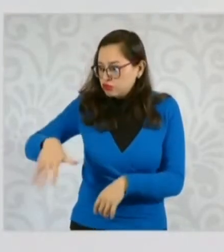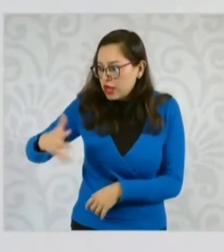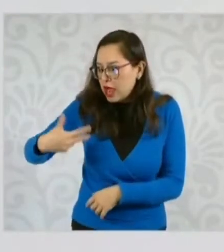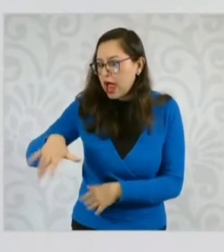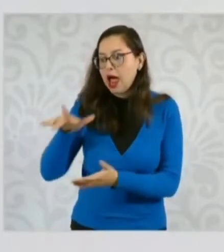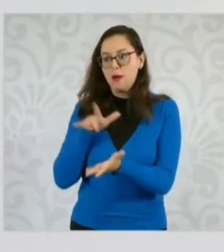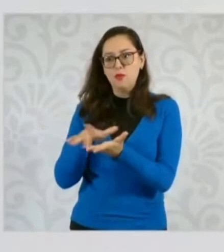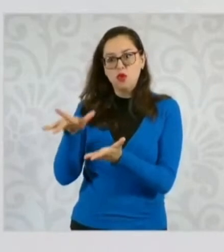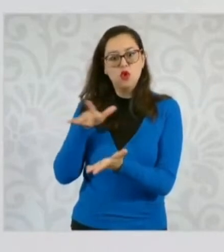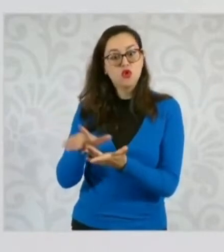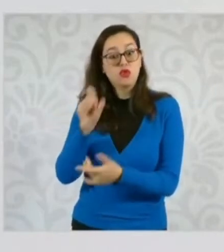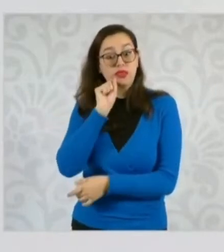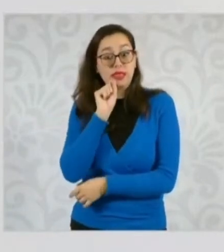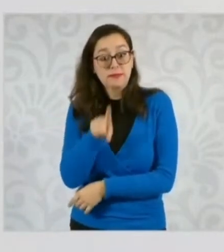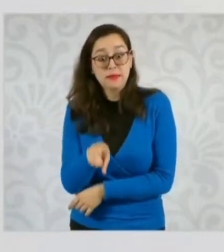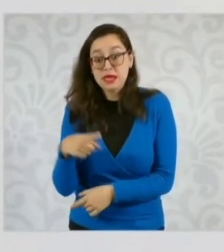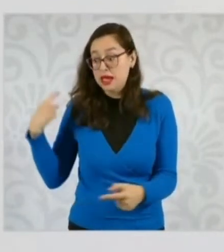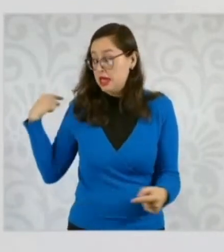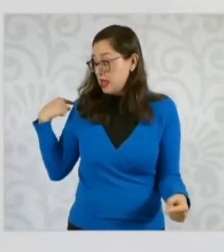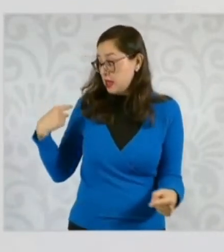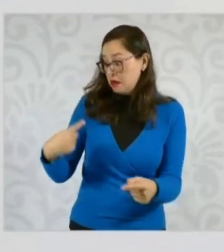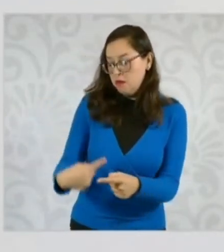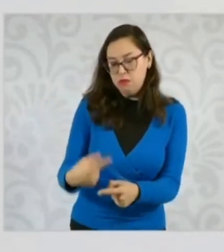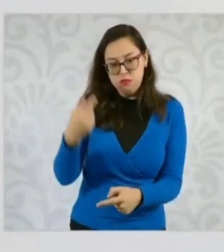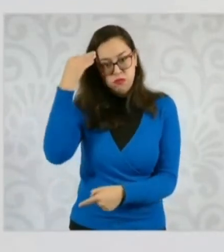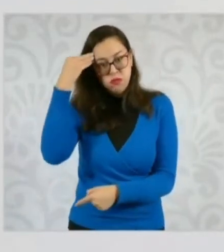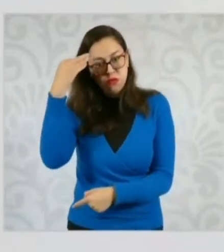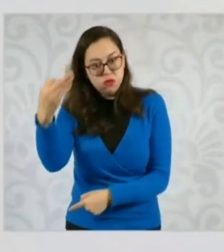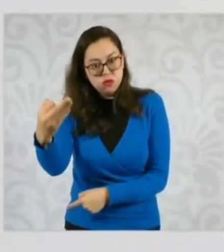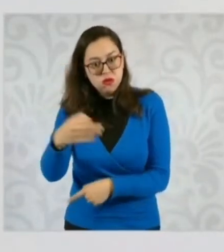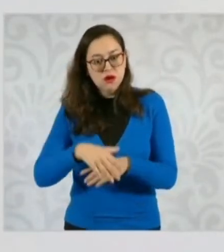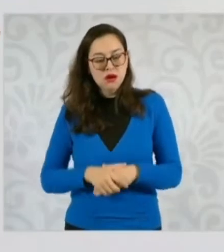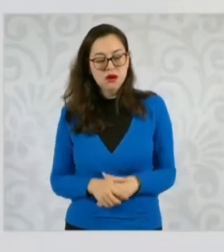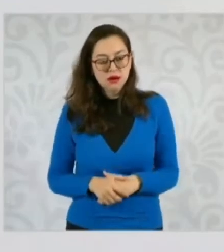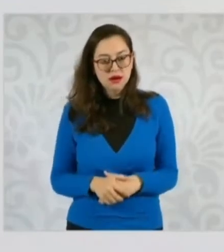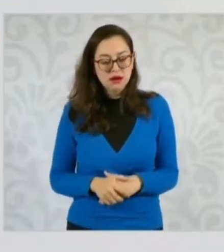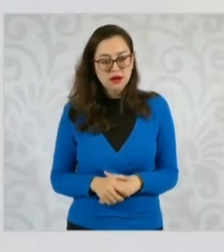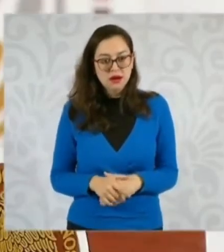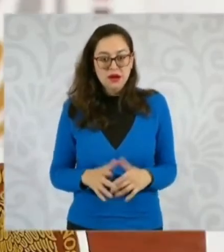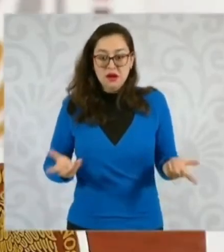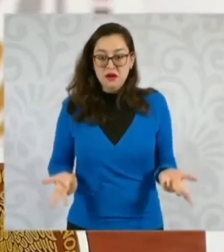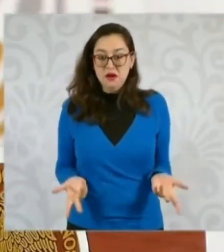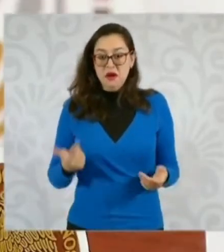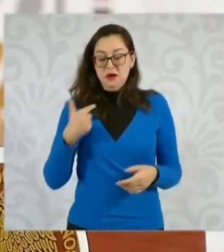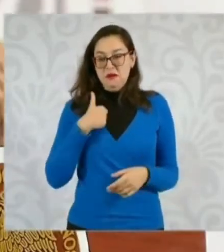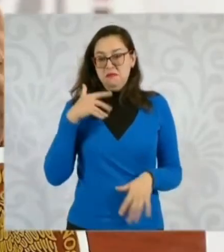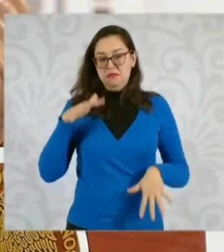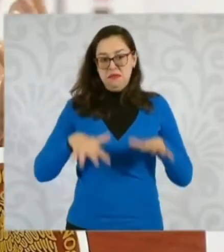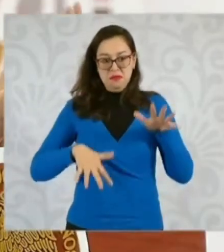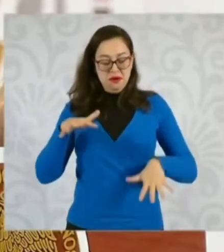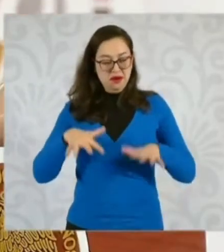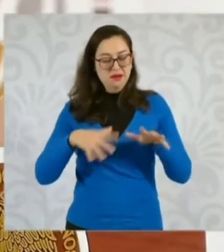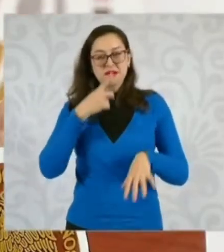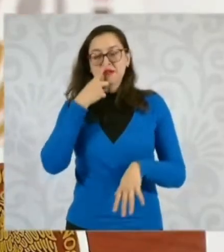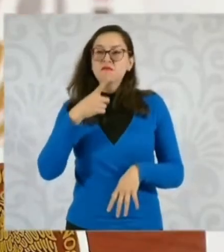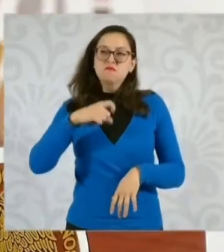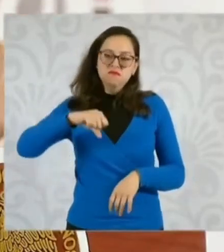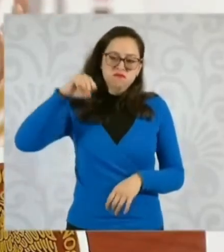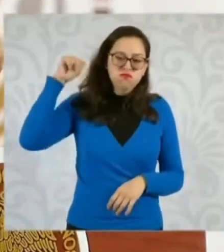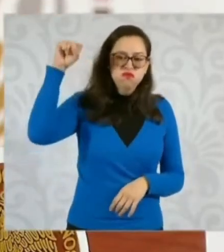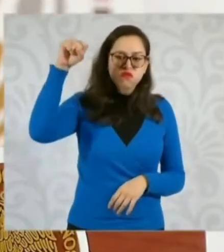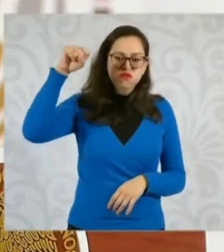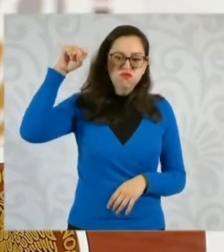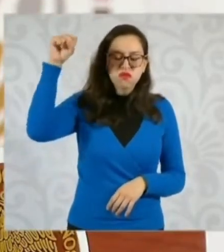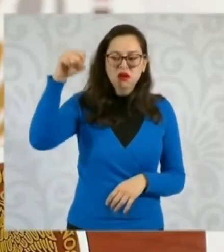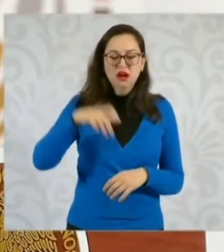Porque esta idea de que quien… a veces yo decía en los mítines, ¿quién le dio de